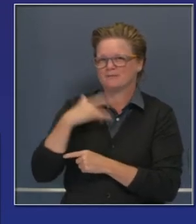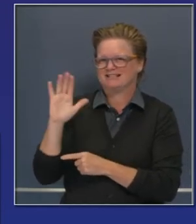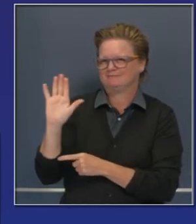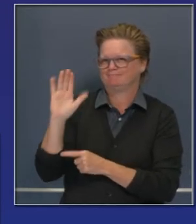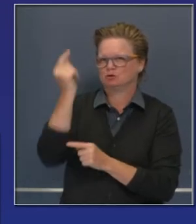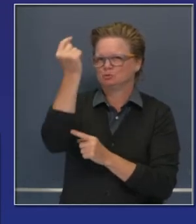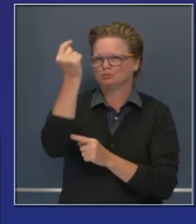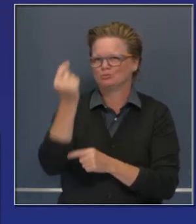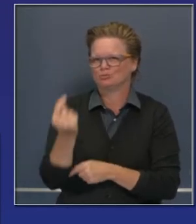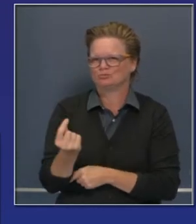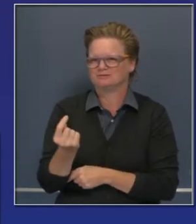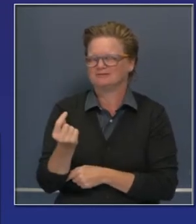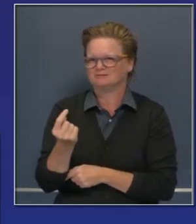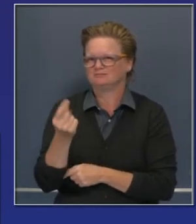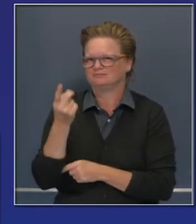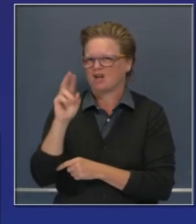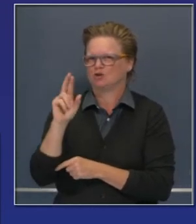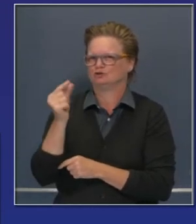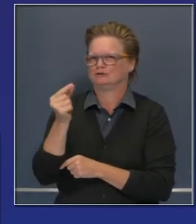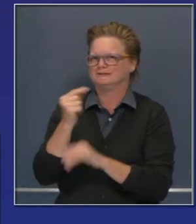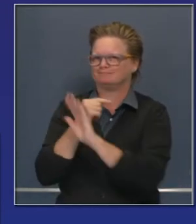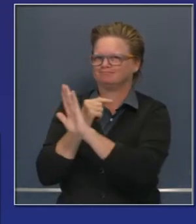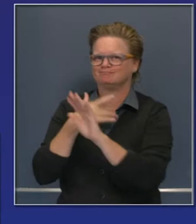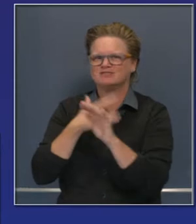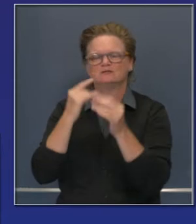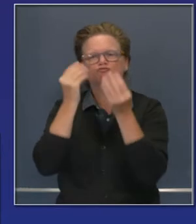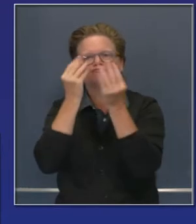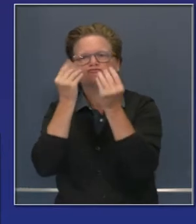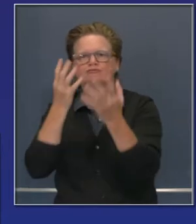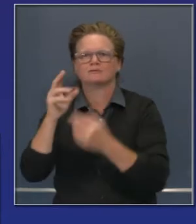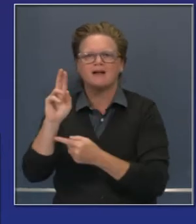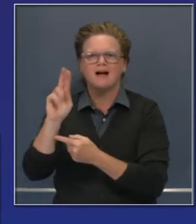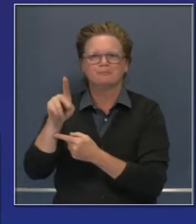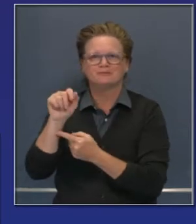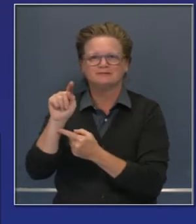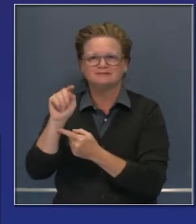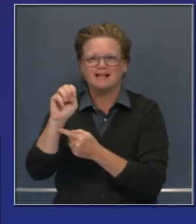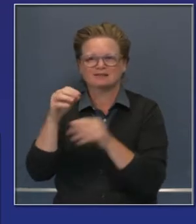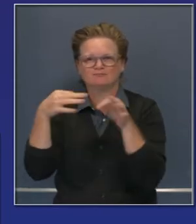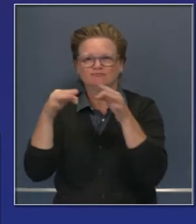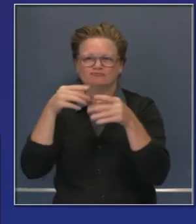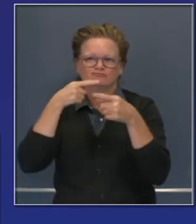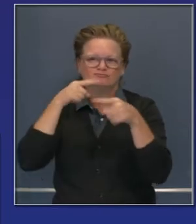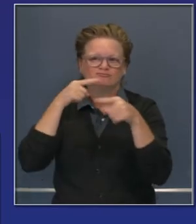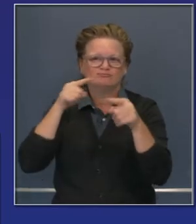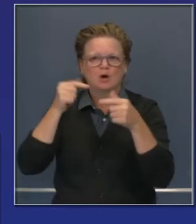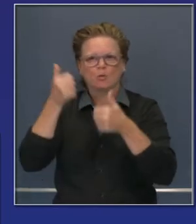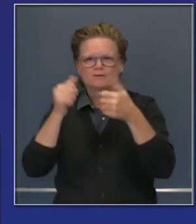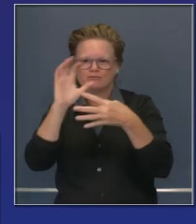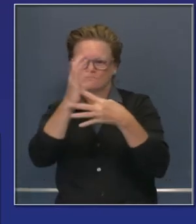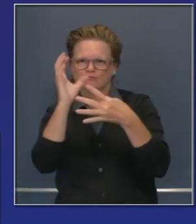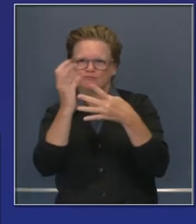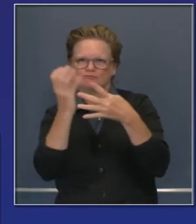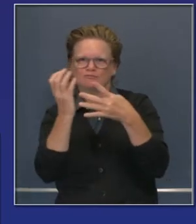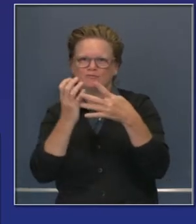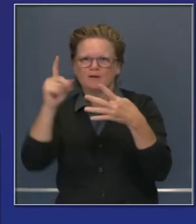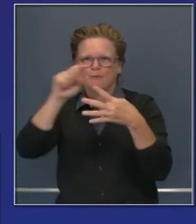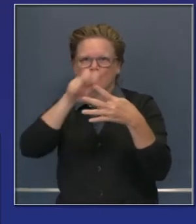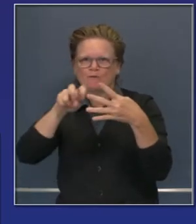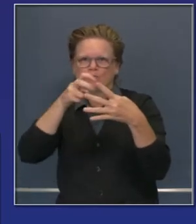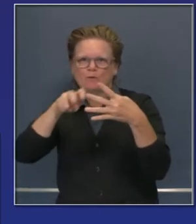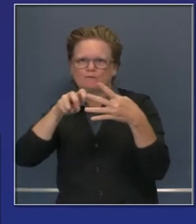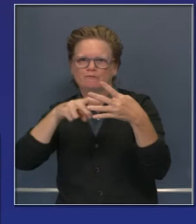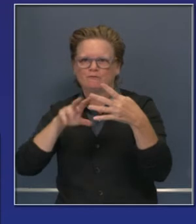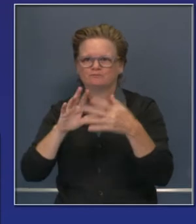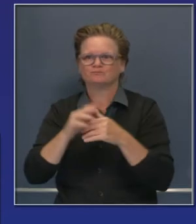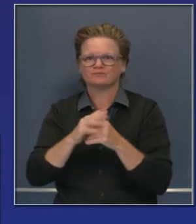Pero cada martes, les recordamos, cada martes el Dr. Gally estará dando informes de actualización sobre nuestro estatus